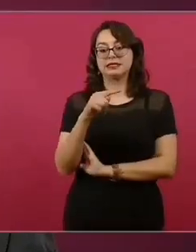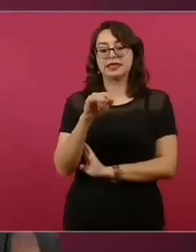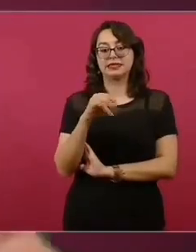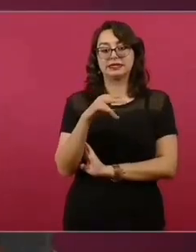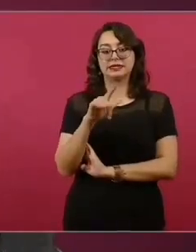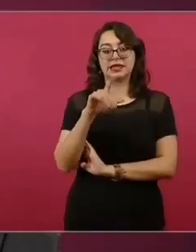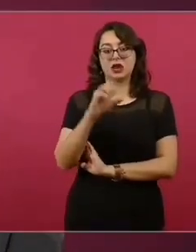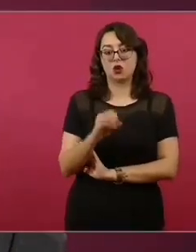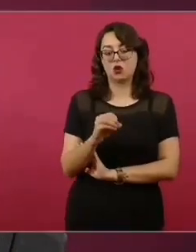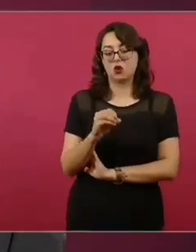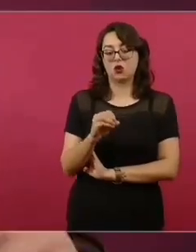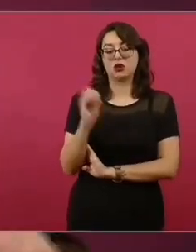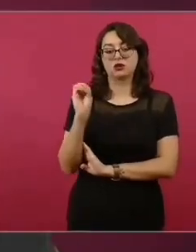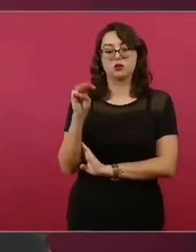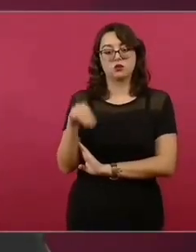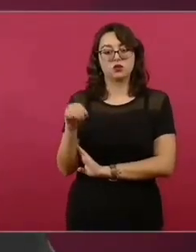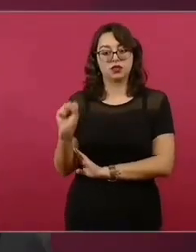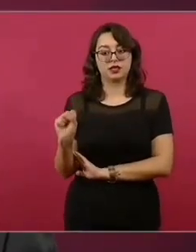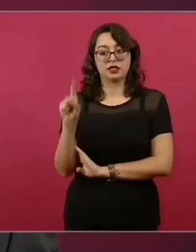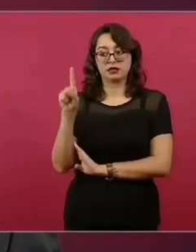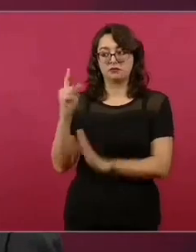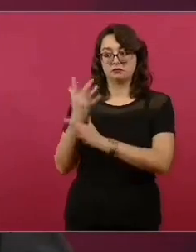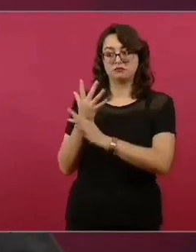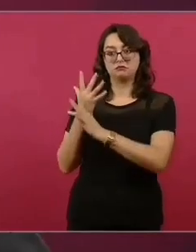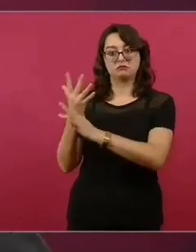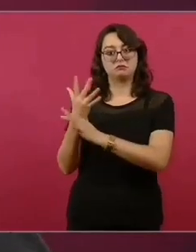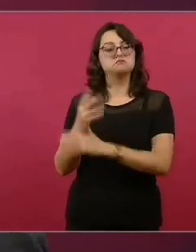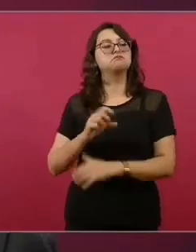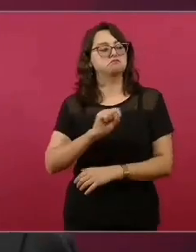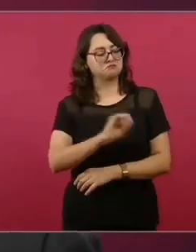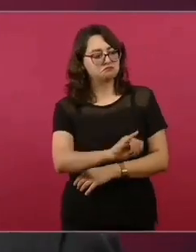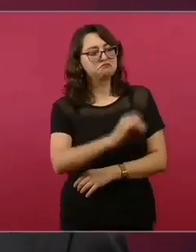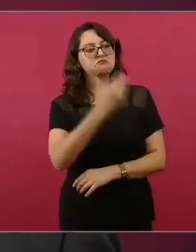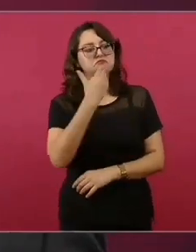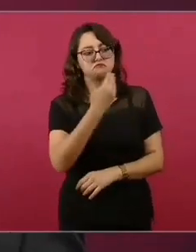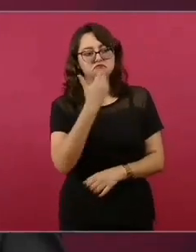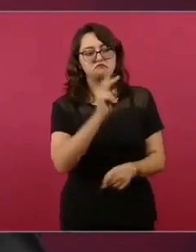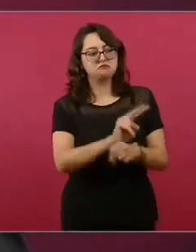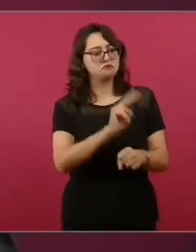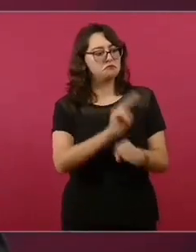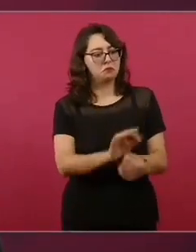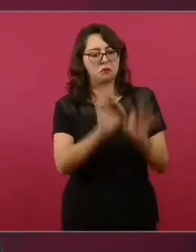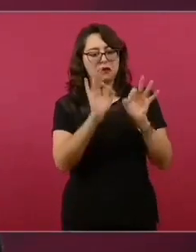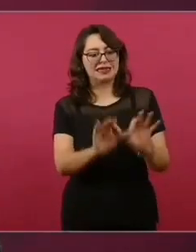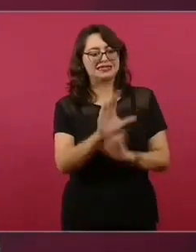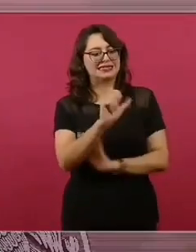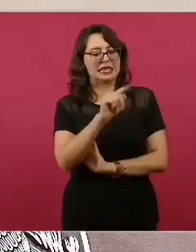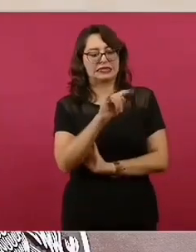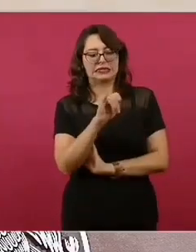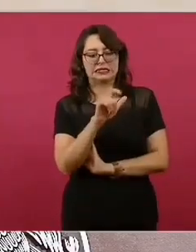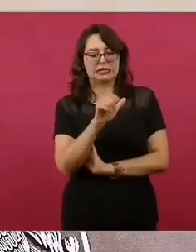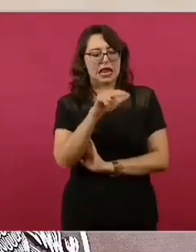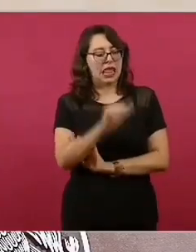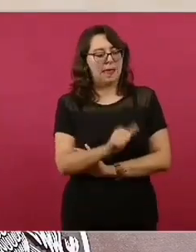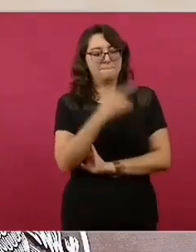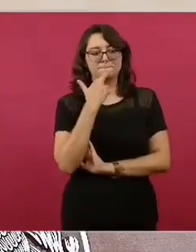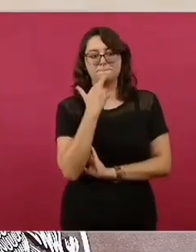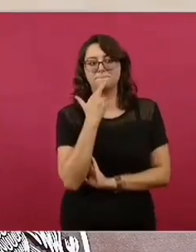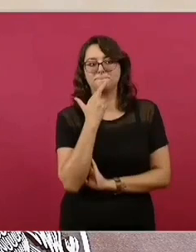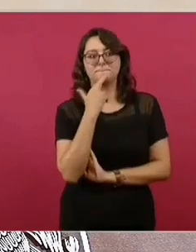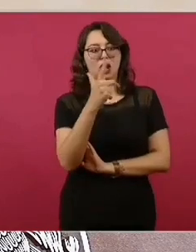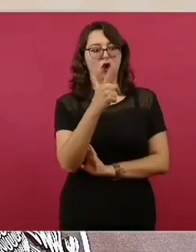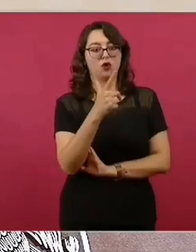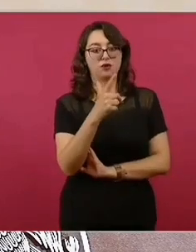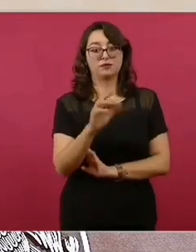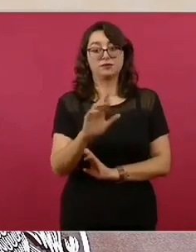Salud lo retoma ahora y lo recomienda. Lo enfatizo porque hubo críticas en los medios de comunicación